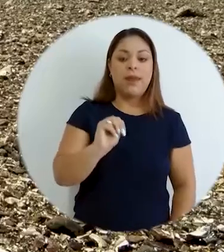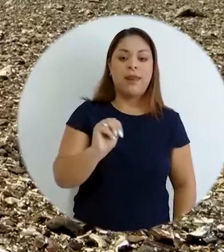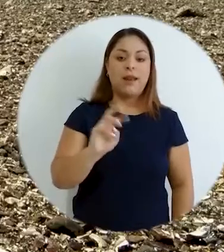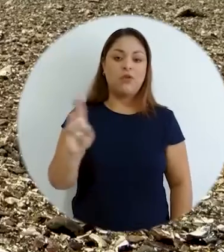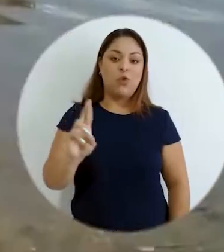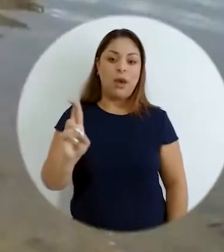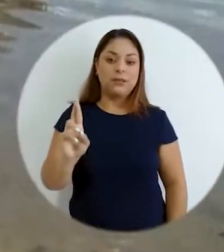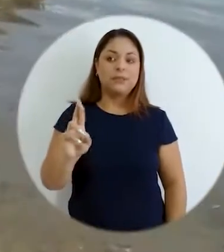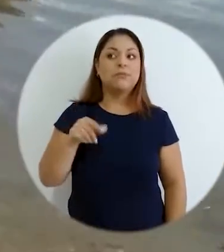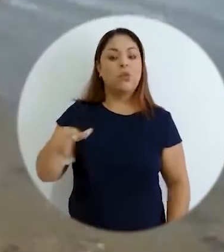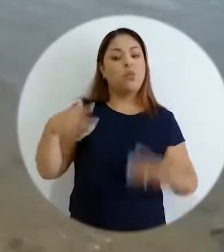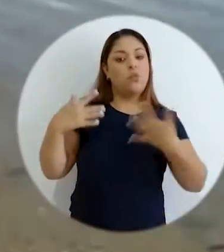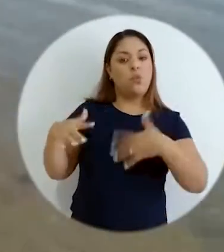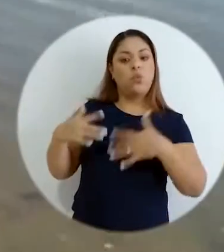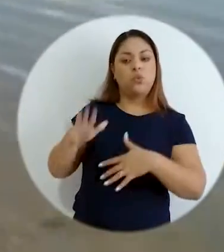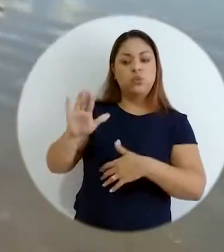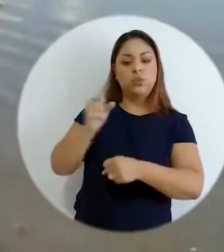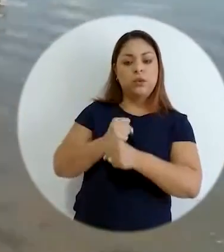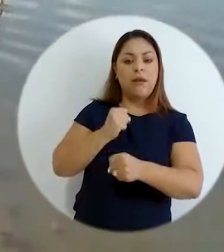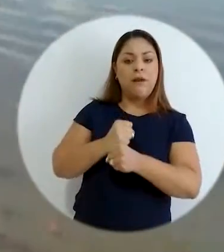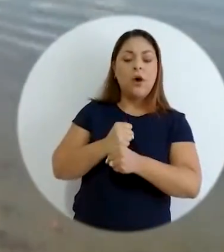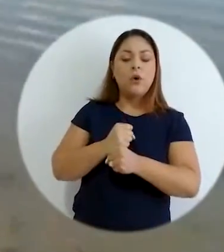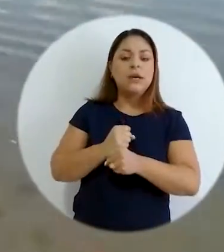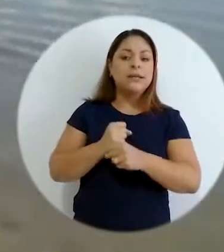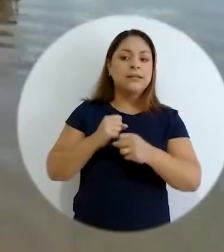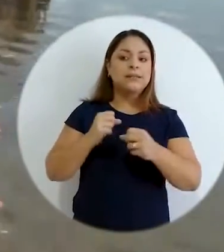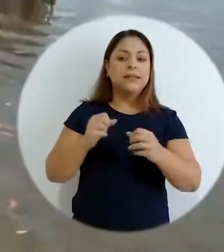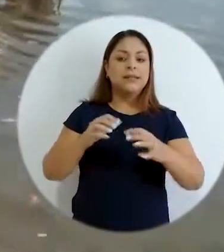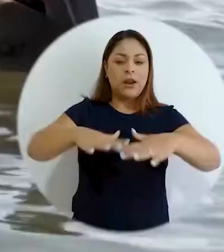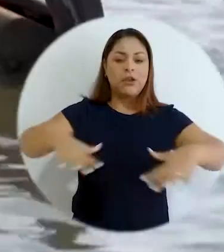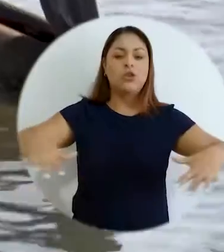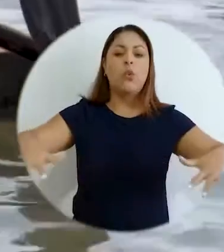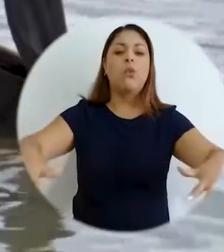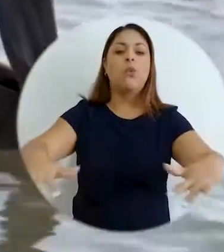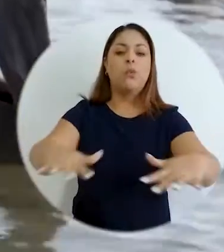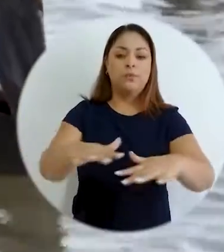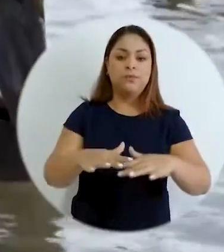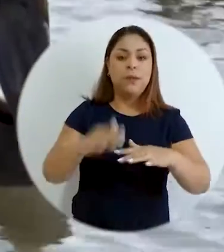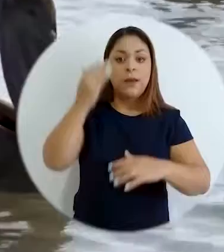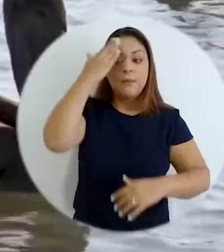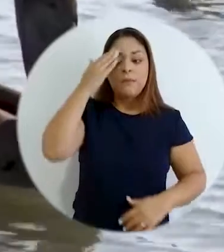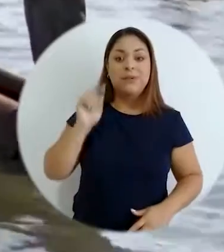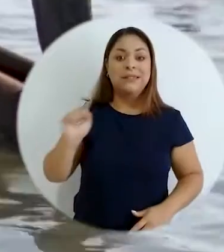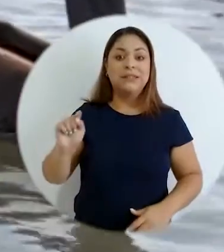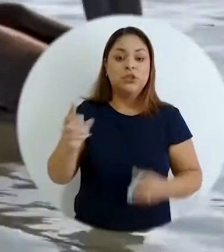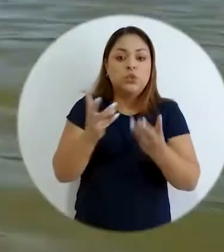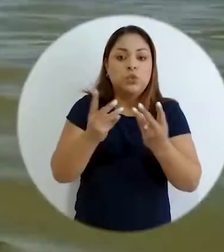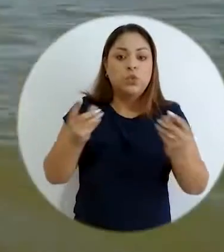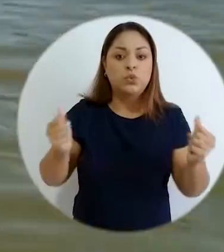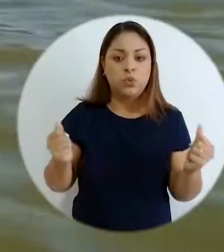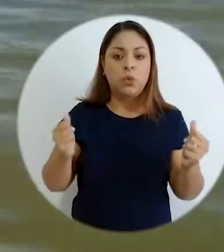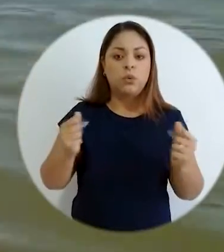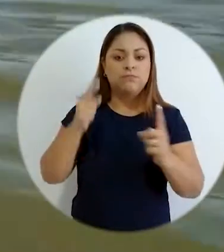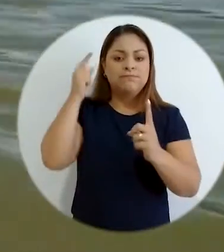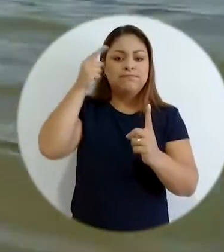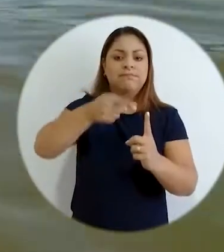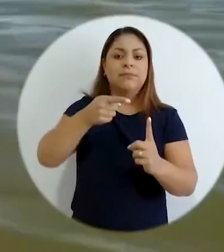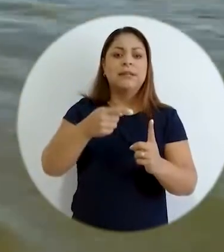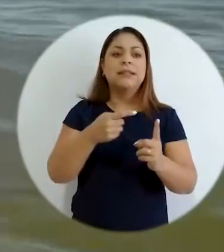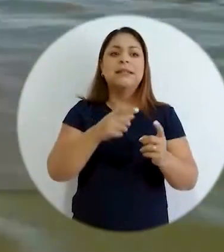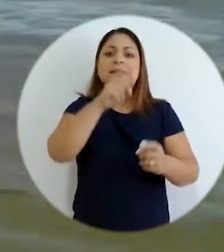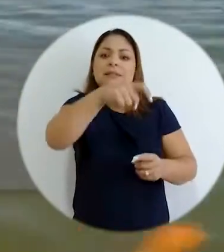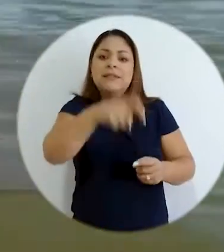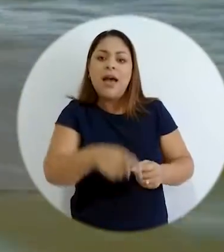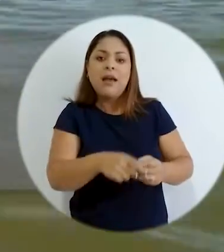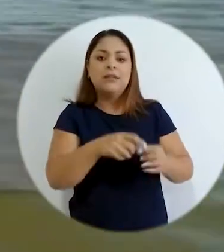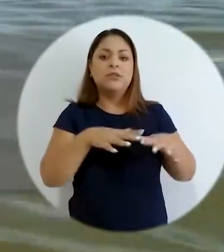hemos llamado modelos de desarrollo territorial que son soluciones concretas que parten de las necesidades y demandas sociales